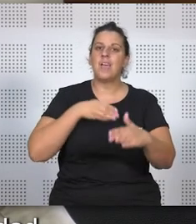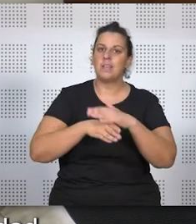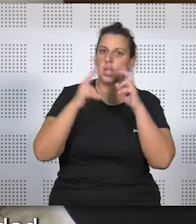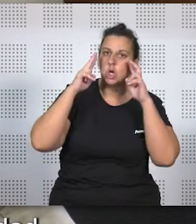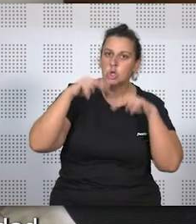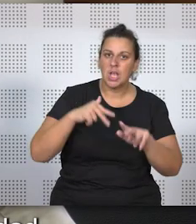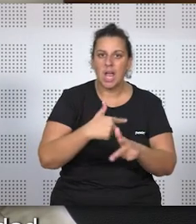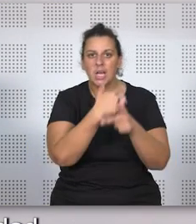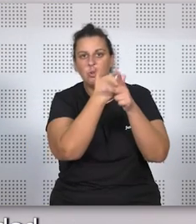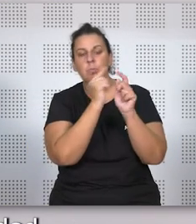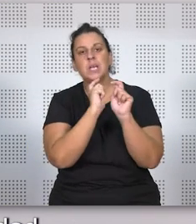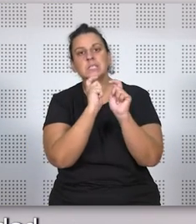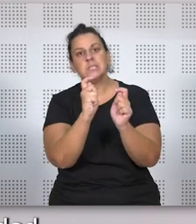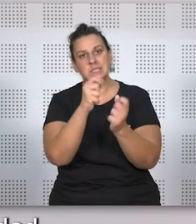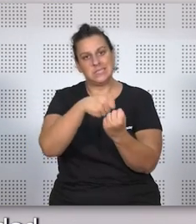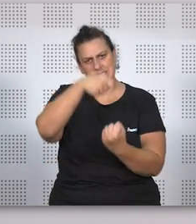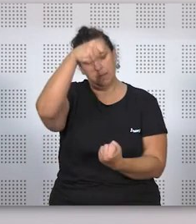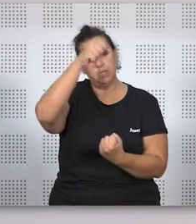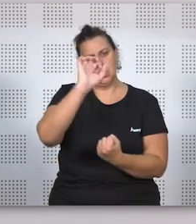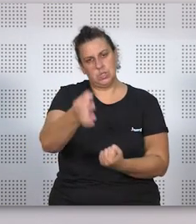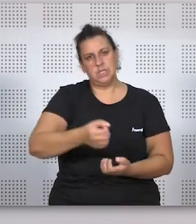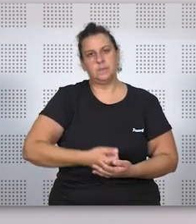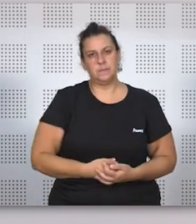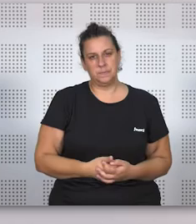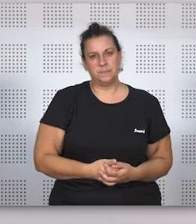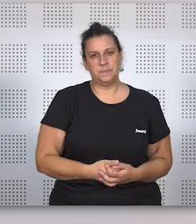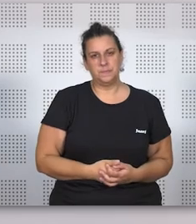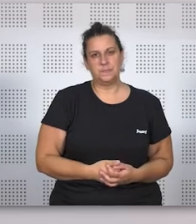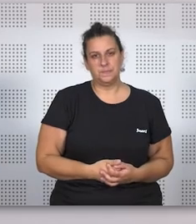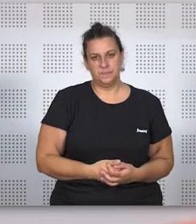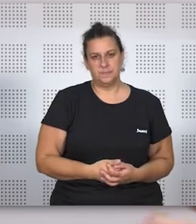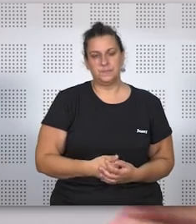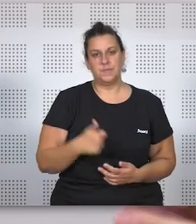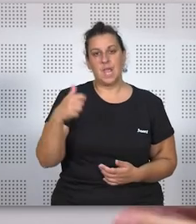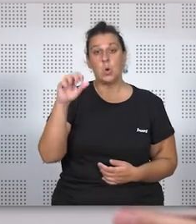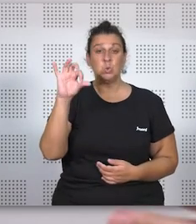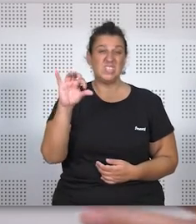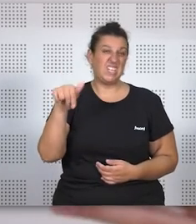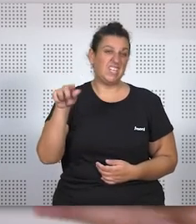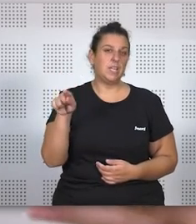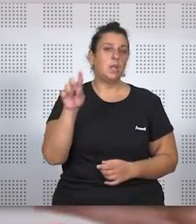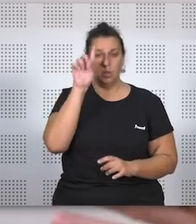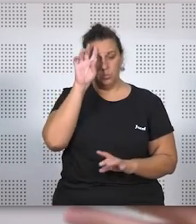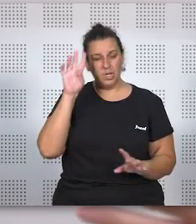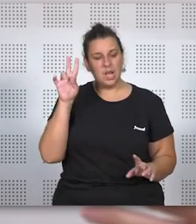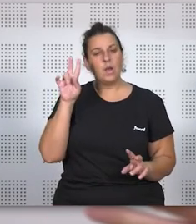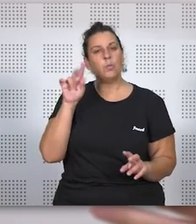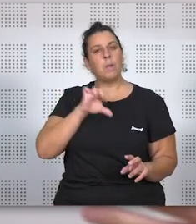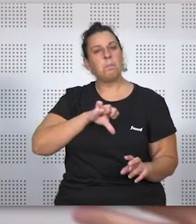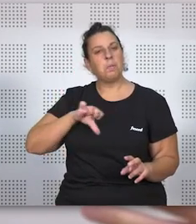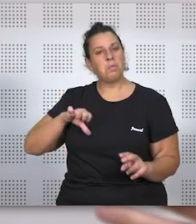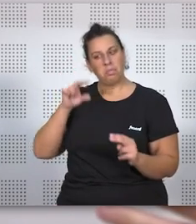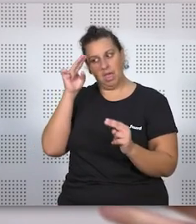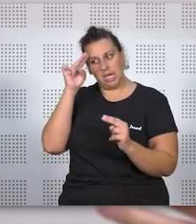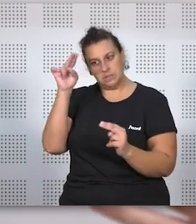el otorgamiento del testamento. Y Agustín, por supuesto, respetando la privacidad